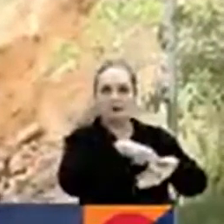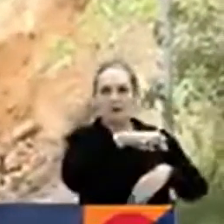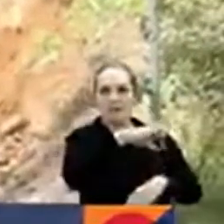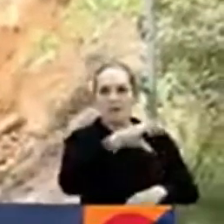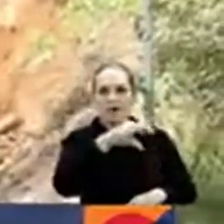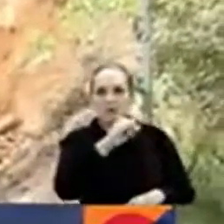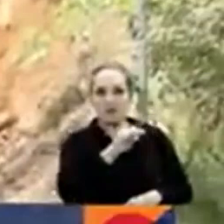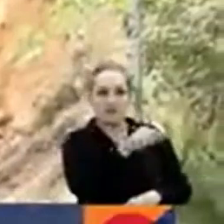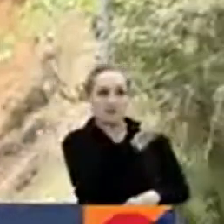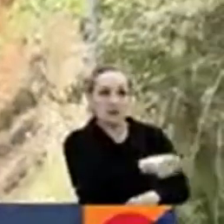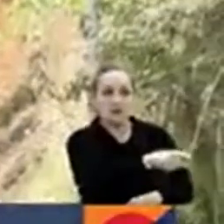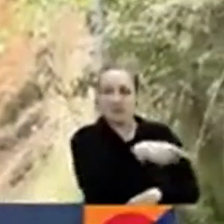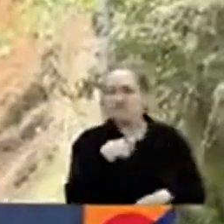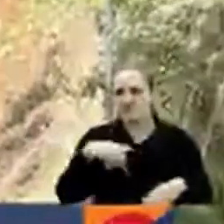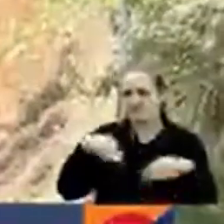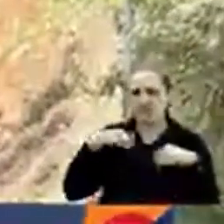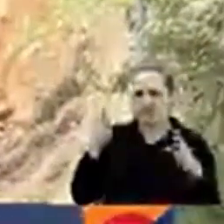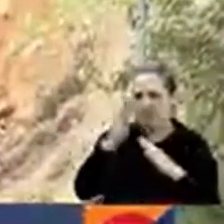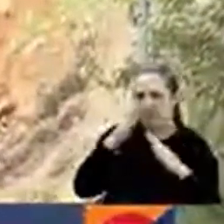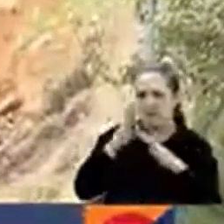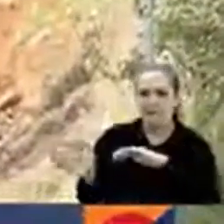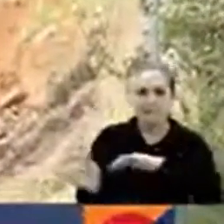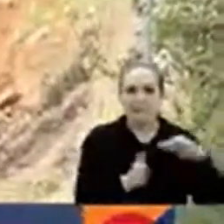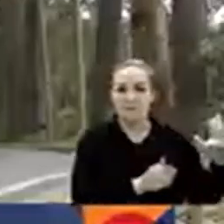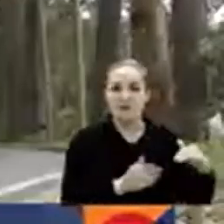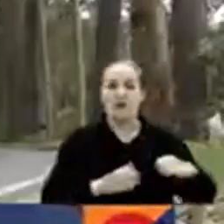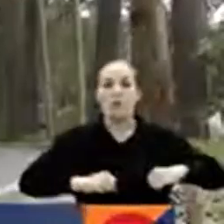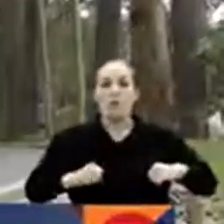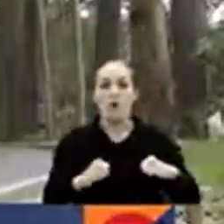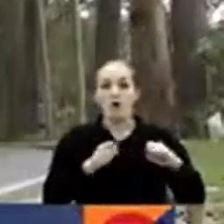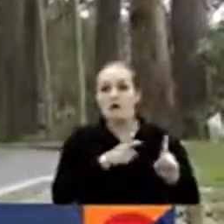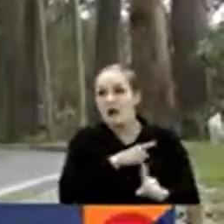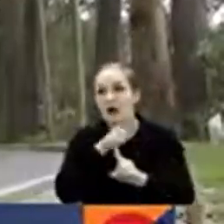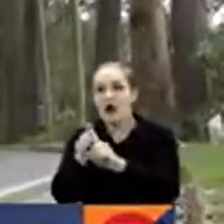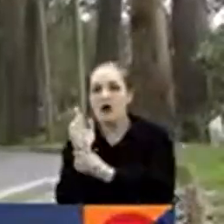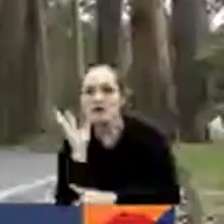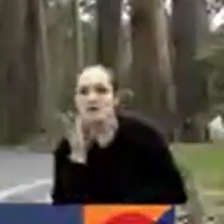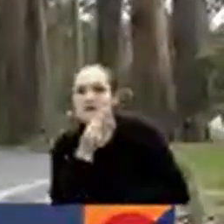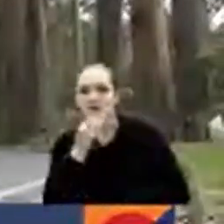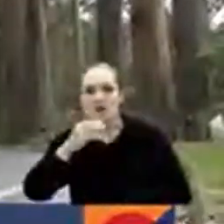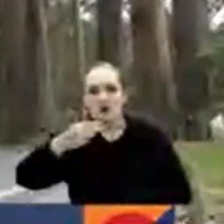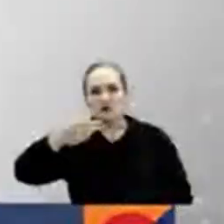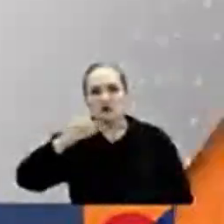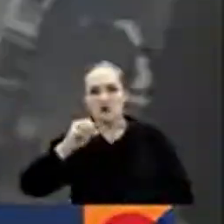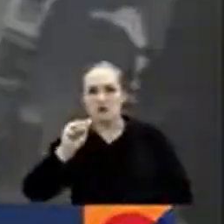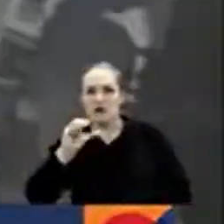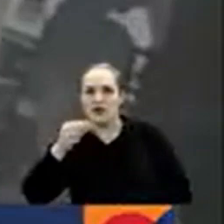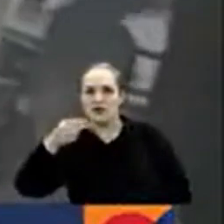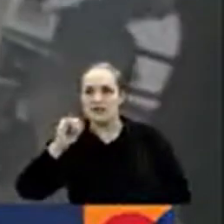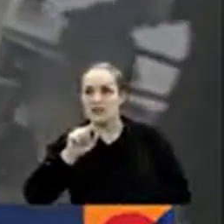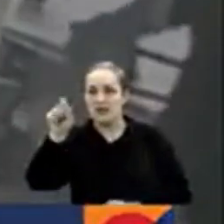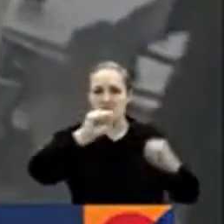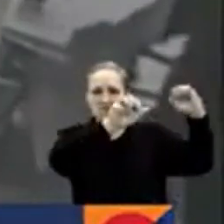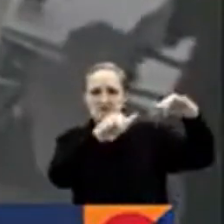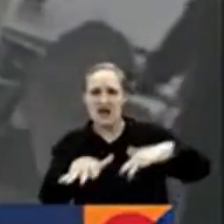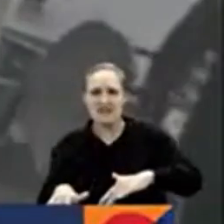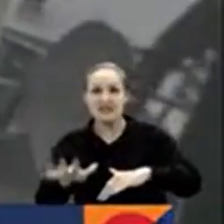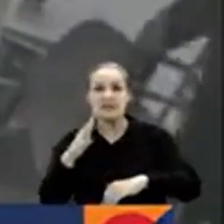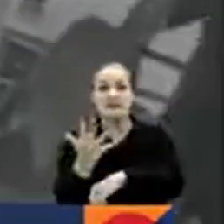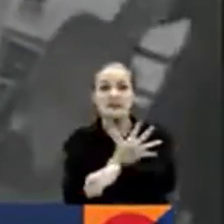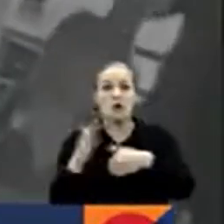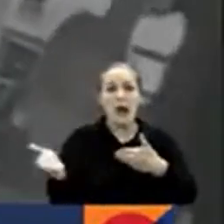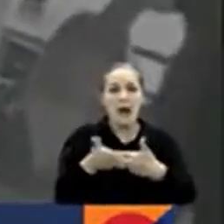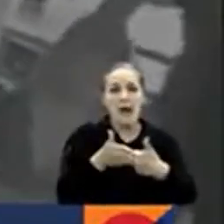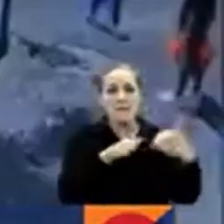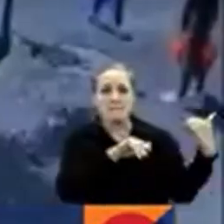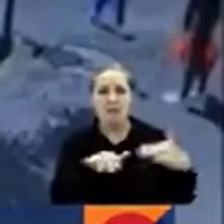Fuertes lluvias ocasionaron derrumbes en vía Bogotá-Chuachí. Estuvo cerrada durante cinco horas. Alerta en Bucaramanga